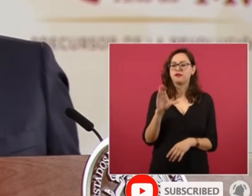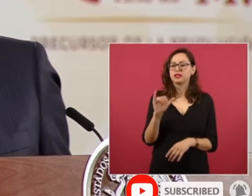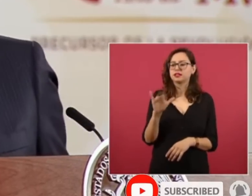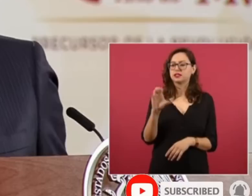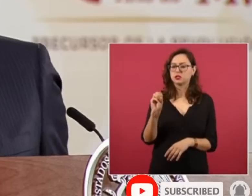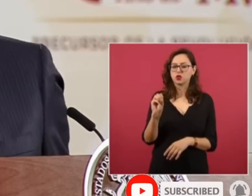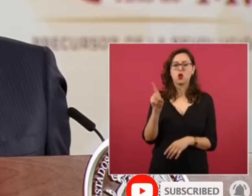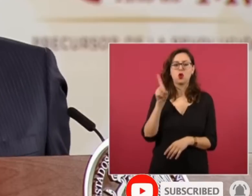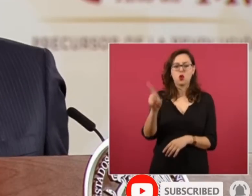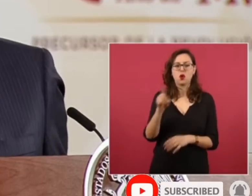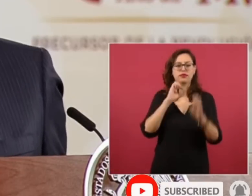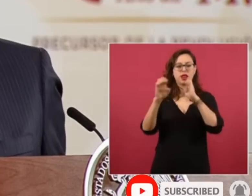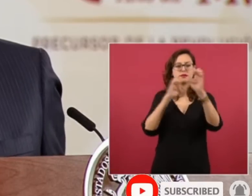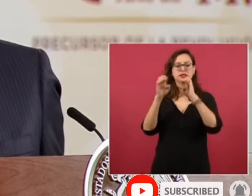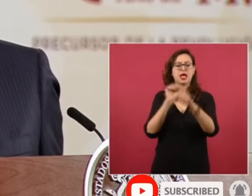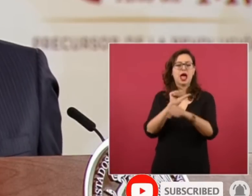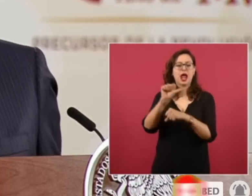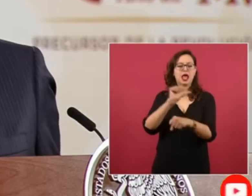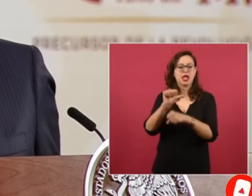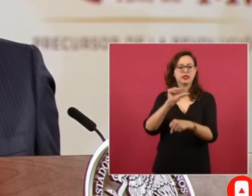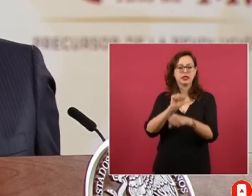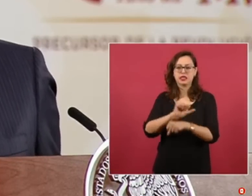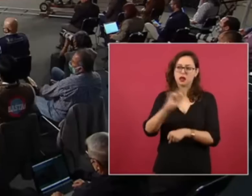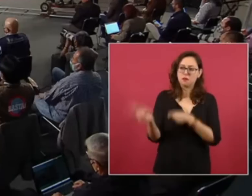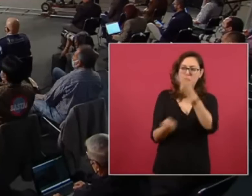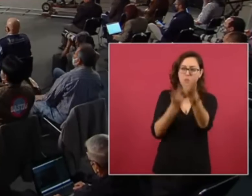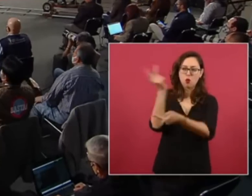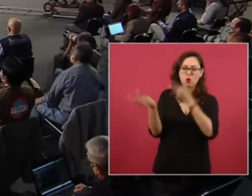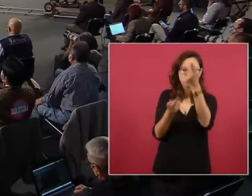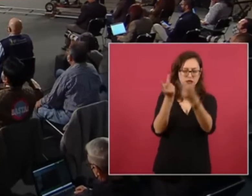periodista argentino, una periodista.